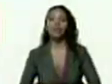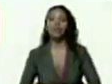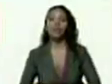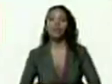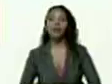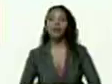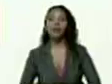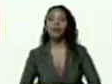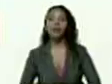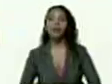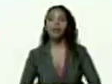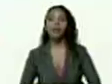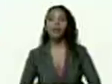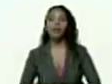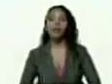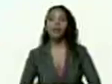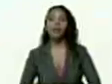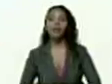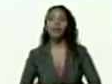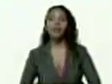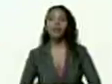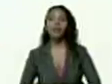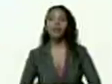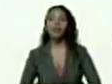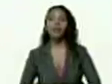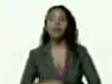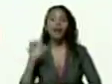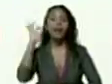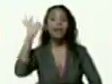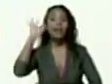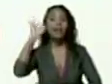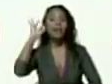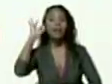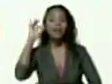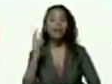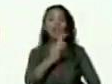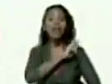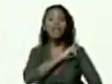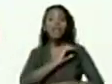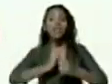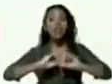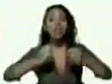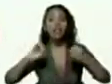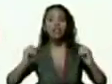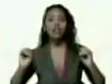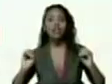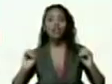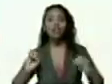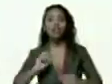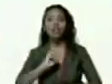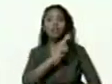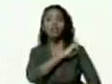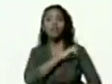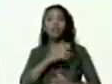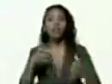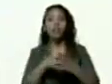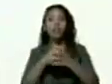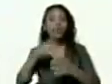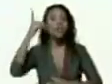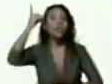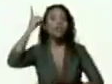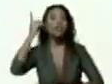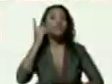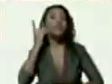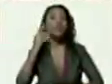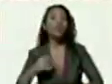alcaldesa erica faría y al jefe de organización león heredia julio